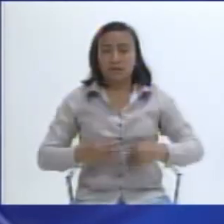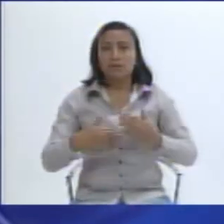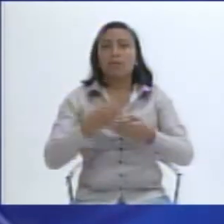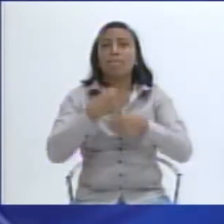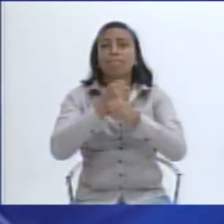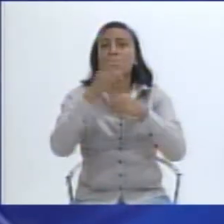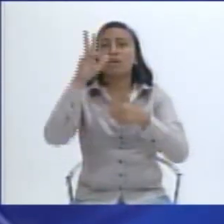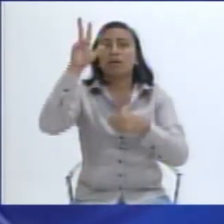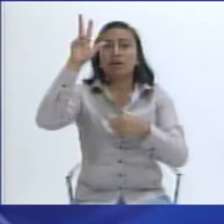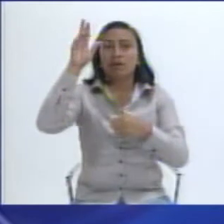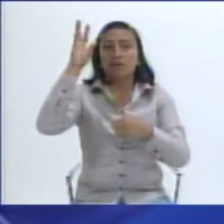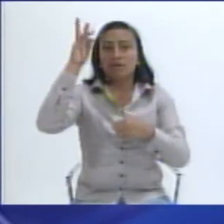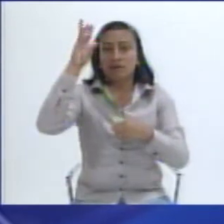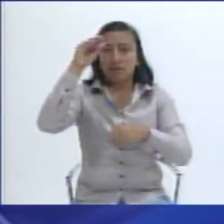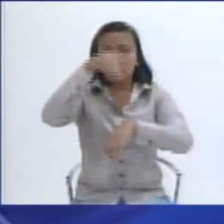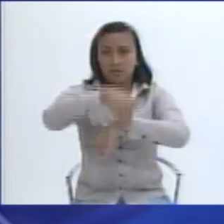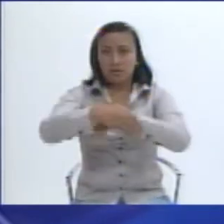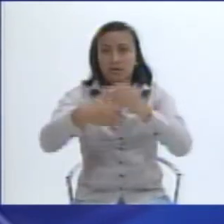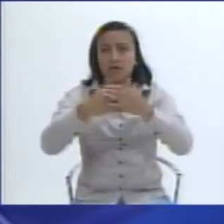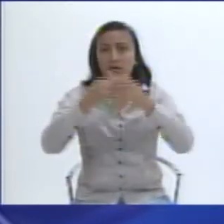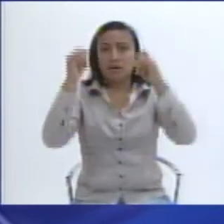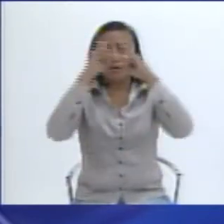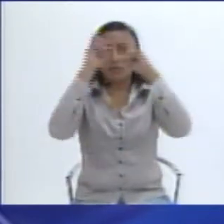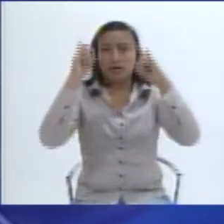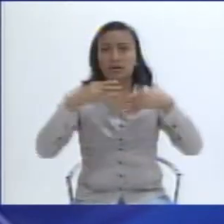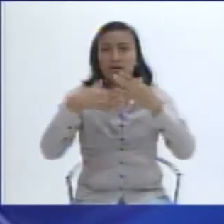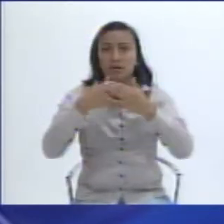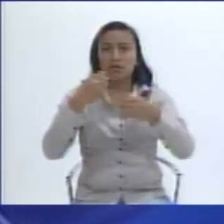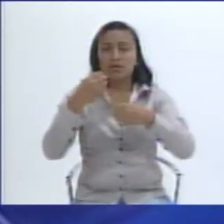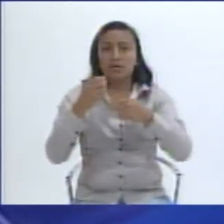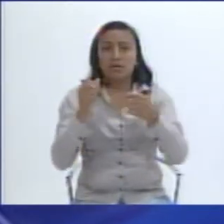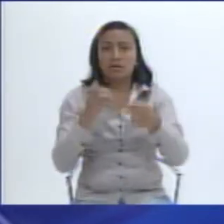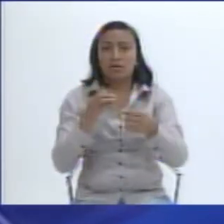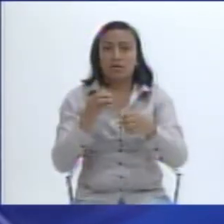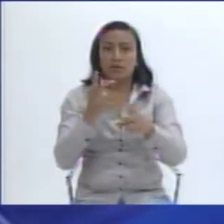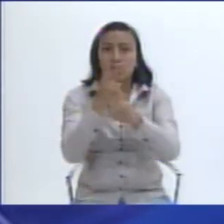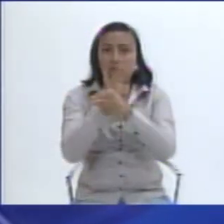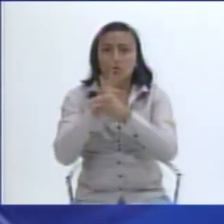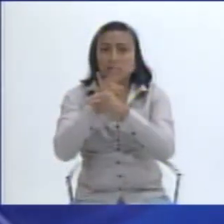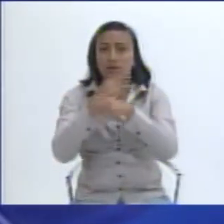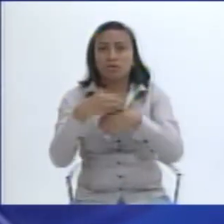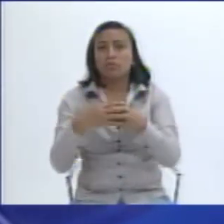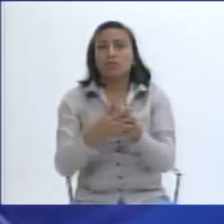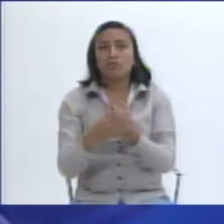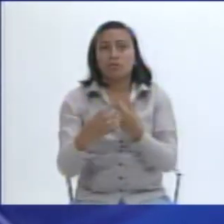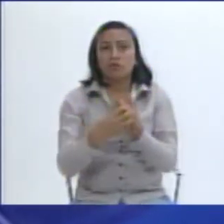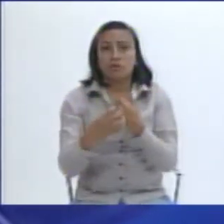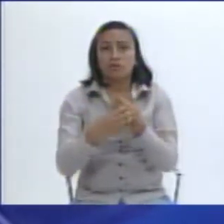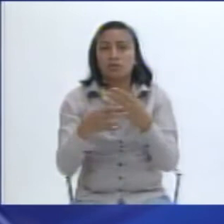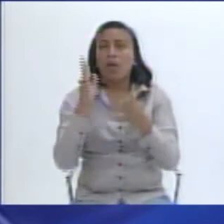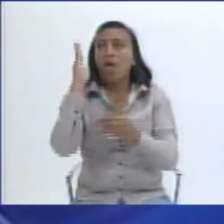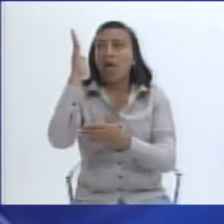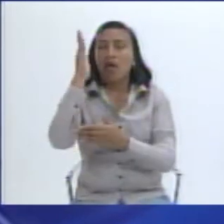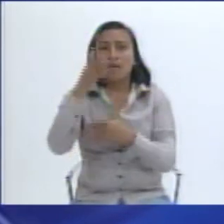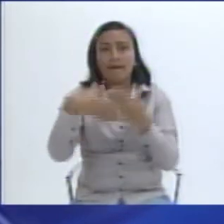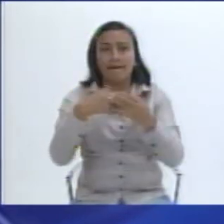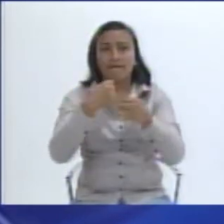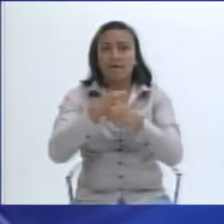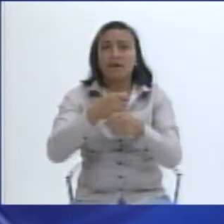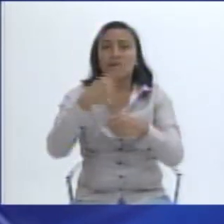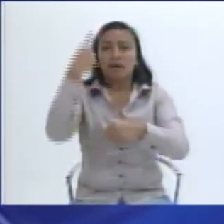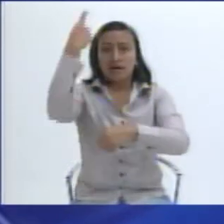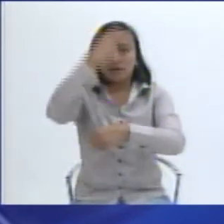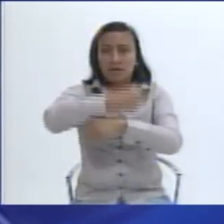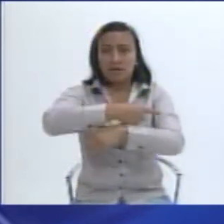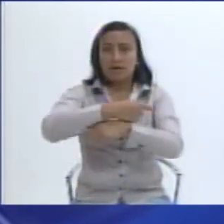de la tarde en el auditorio del Consejo Provincial, en la sala de exposiciones. El día de mañana, de igual